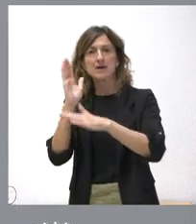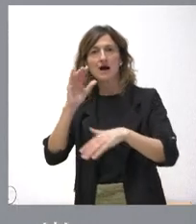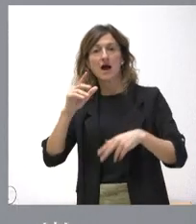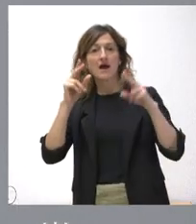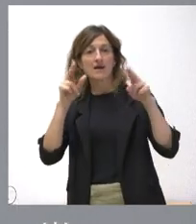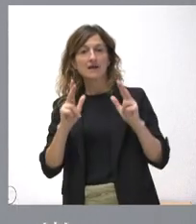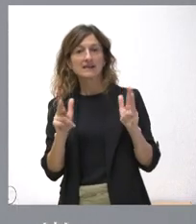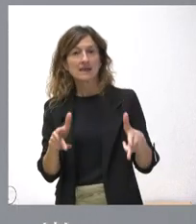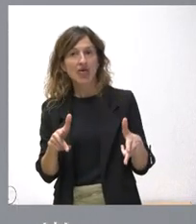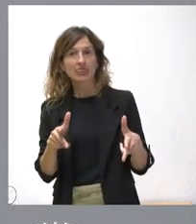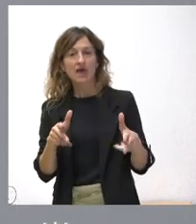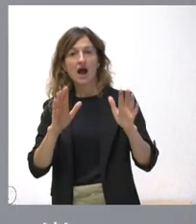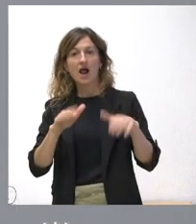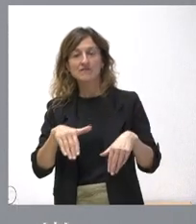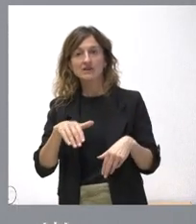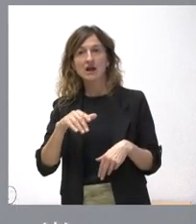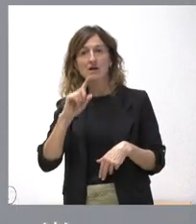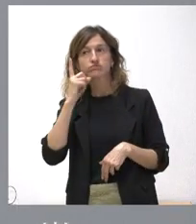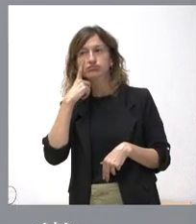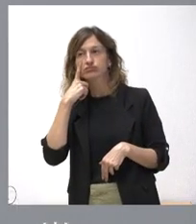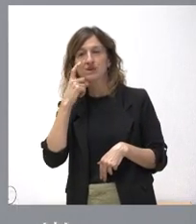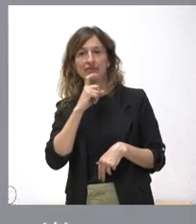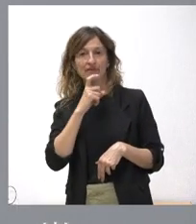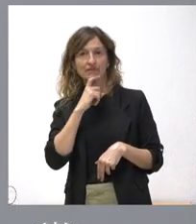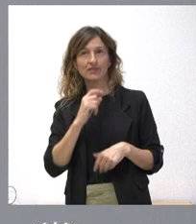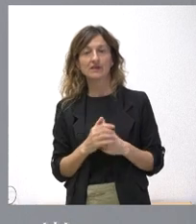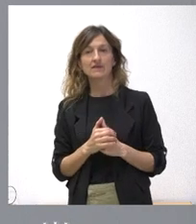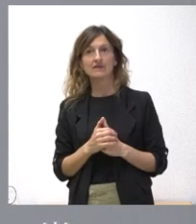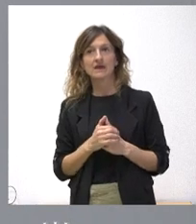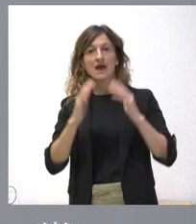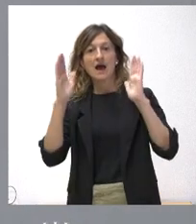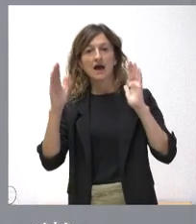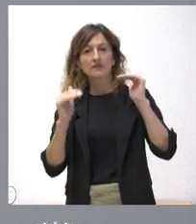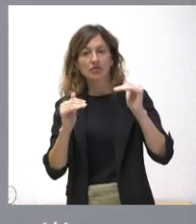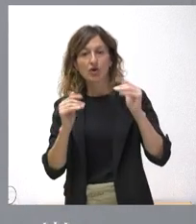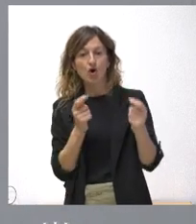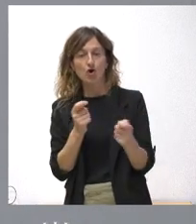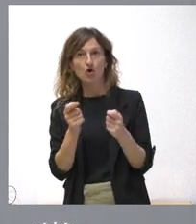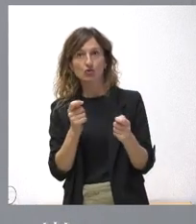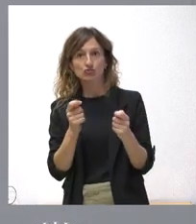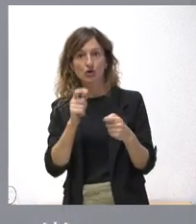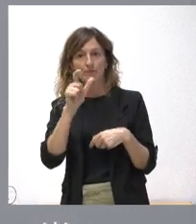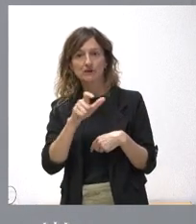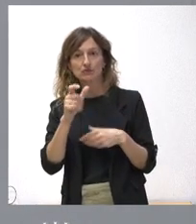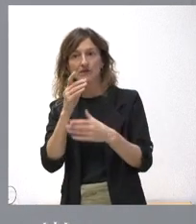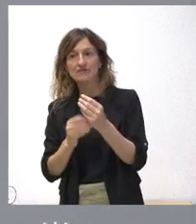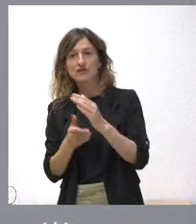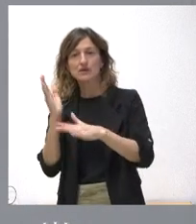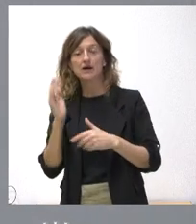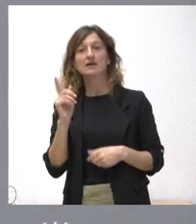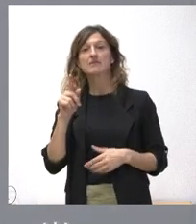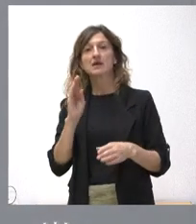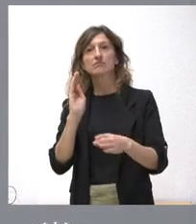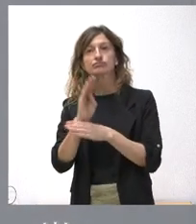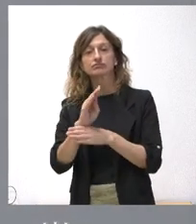residencias, siendo luego difíciles de localizar. Es una atención al residente y al control de errantes en estos centros. También se financia